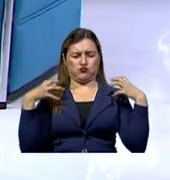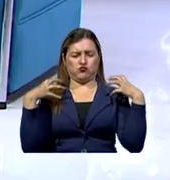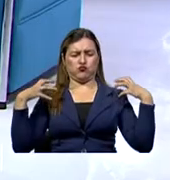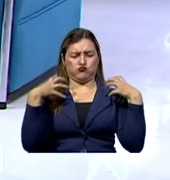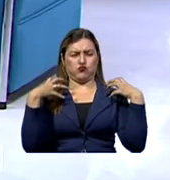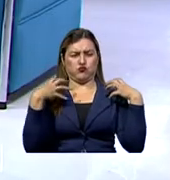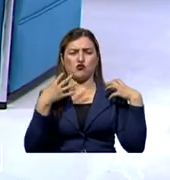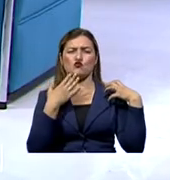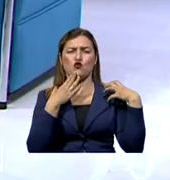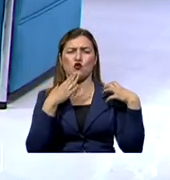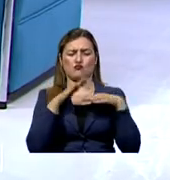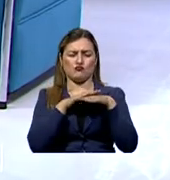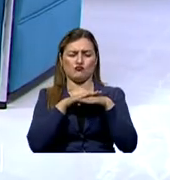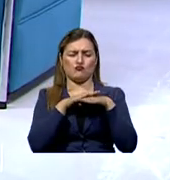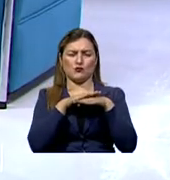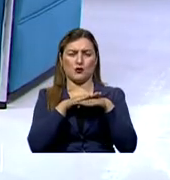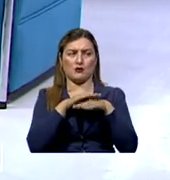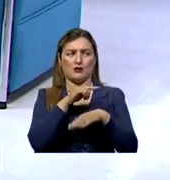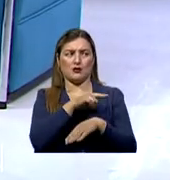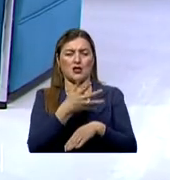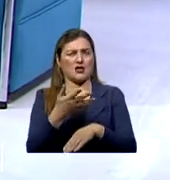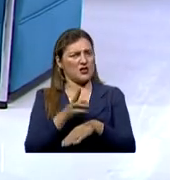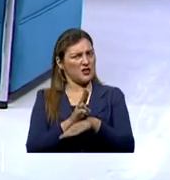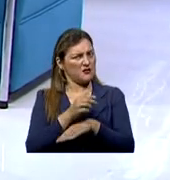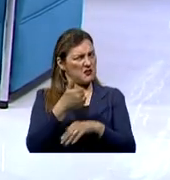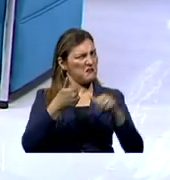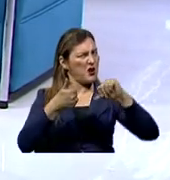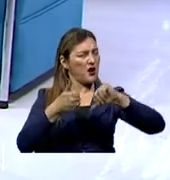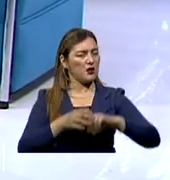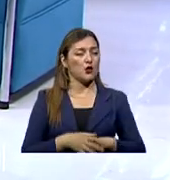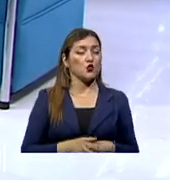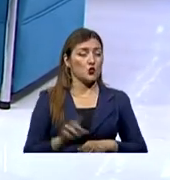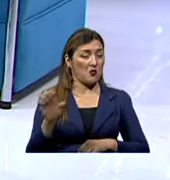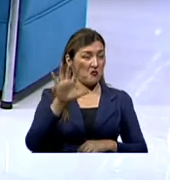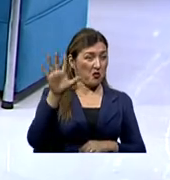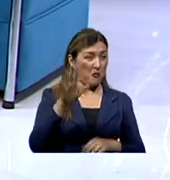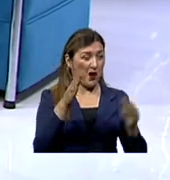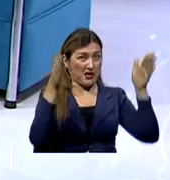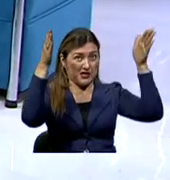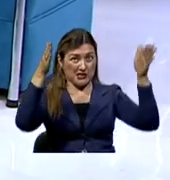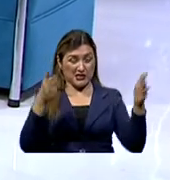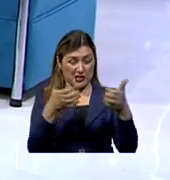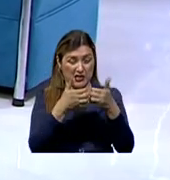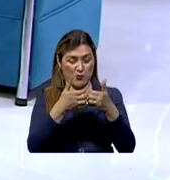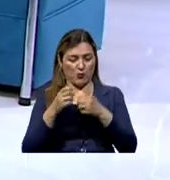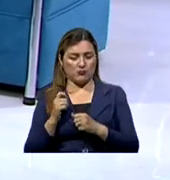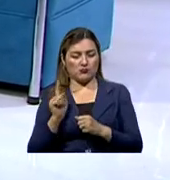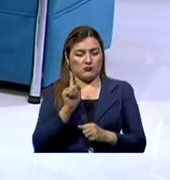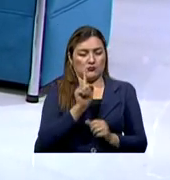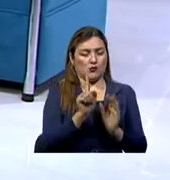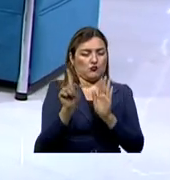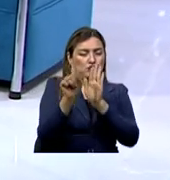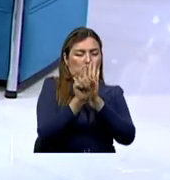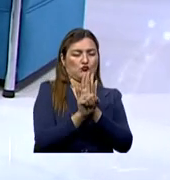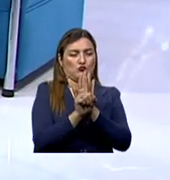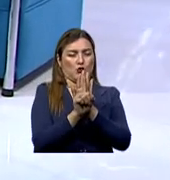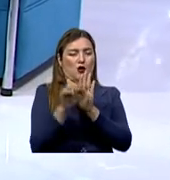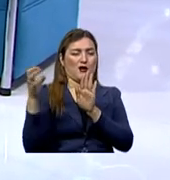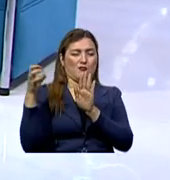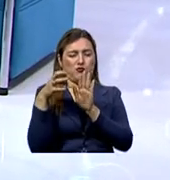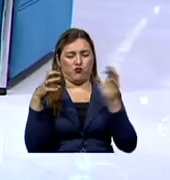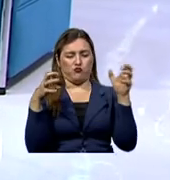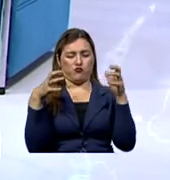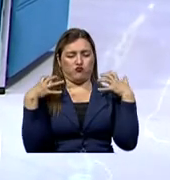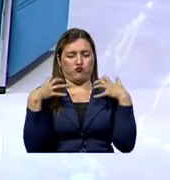en países europeos están sacados ya de darse las cámaras de bronceo porque aumentan la probabilidad justamente por el tipo de radiación